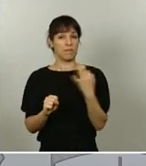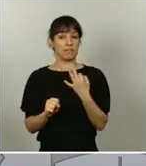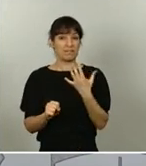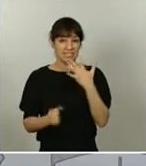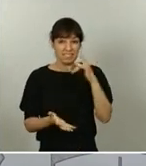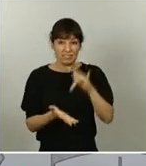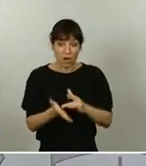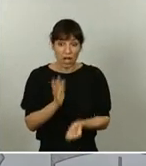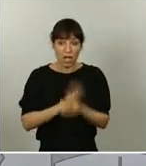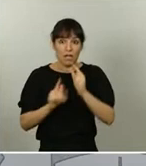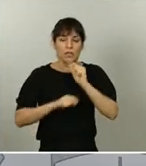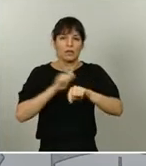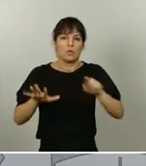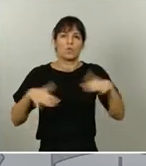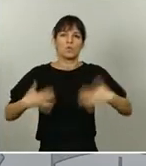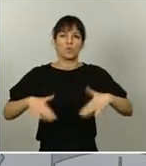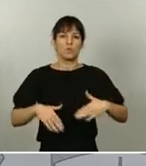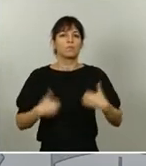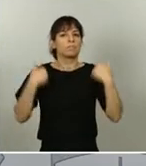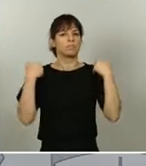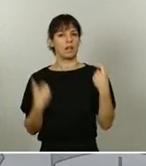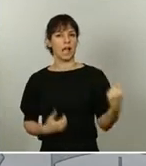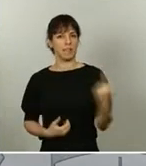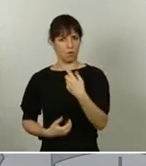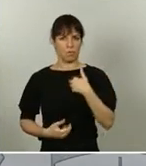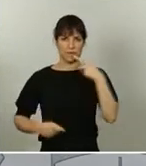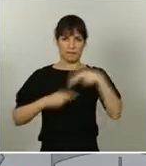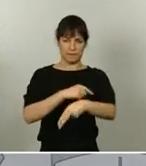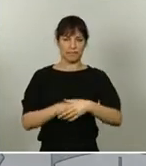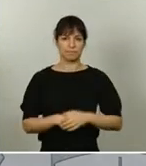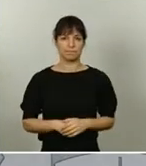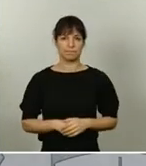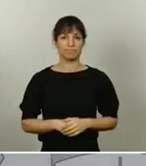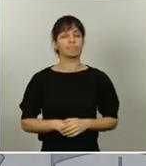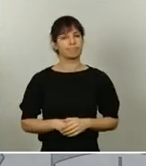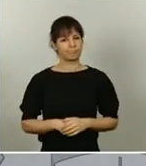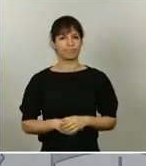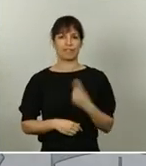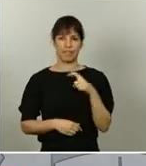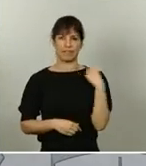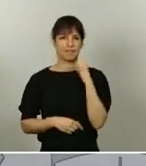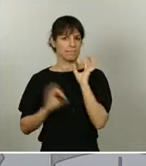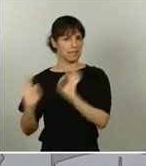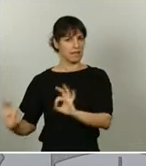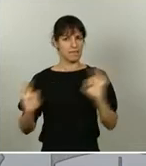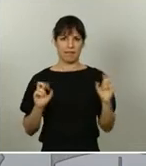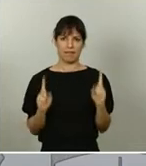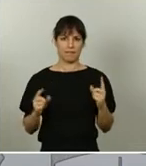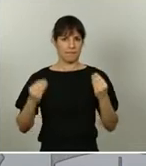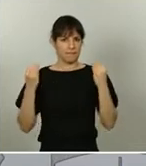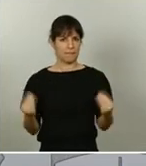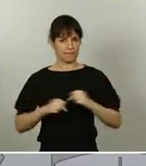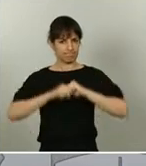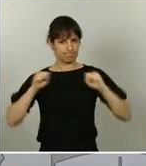cada uno de nosotros evitarlo. Ciertamente debemos prepararnos mejor frente a ese riesgo en el